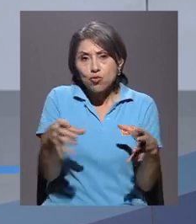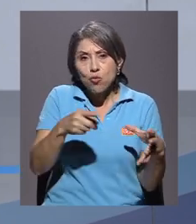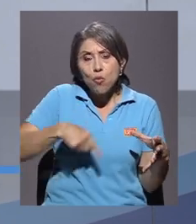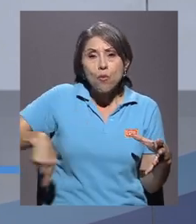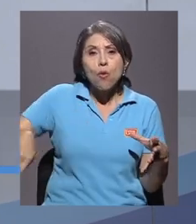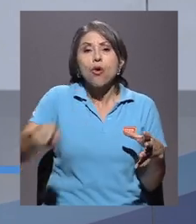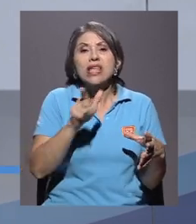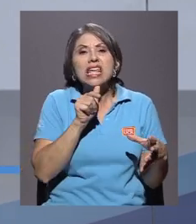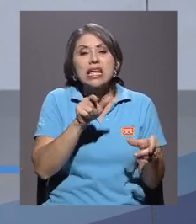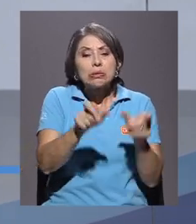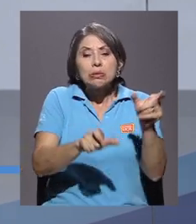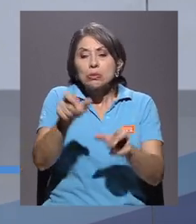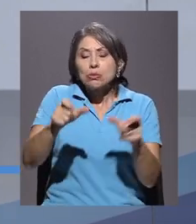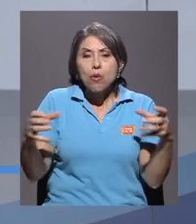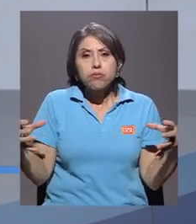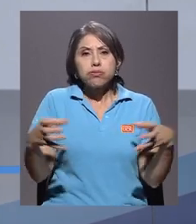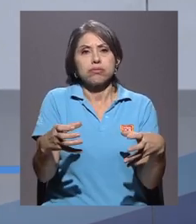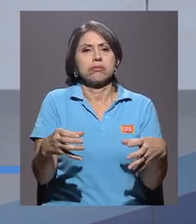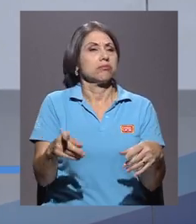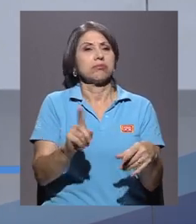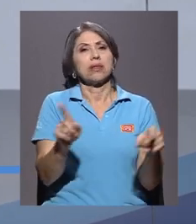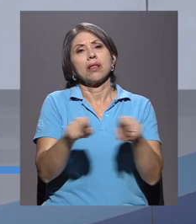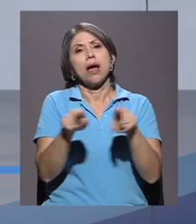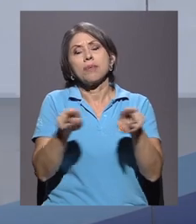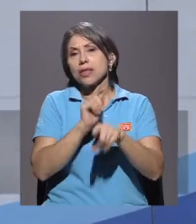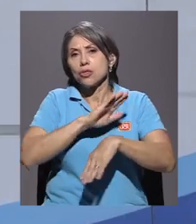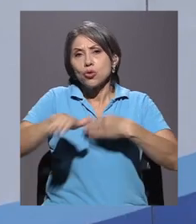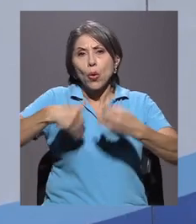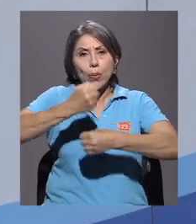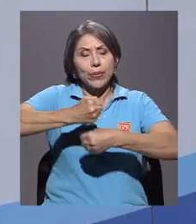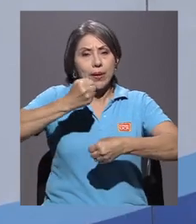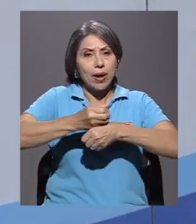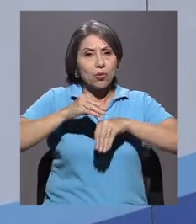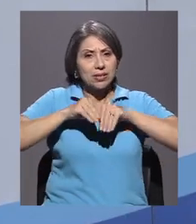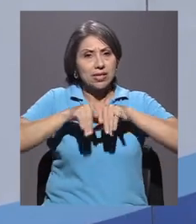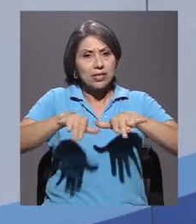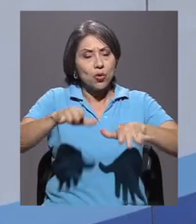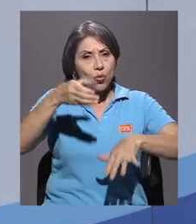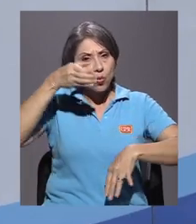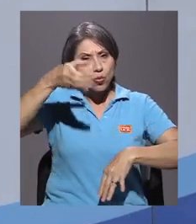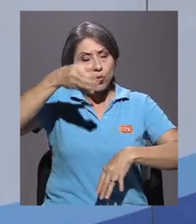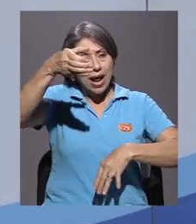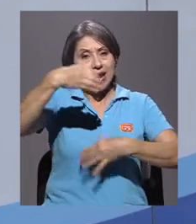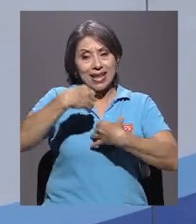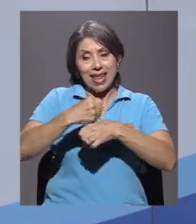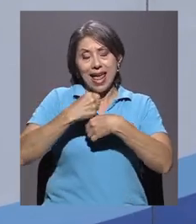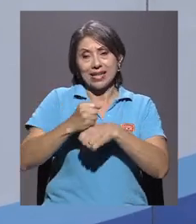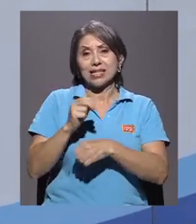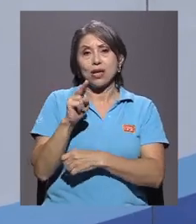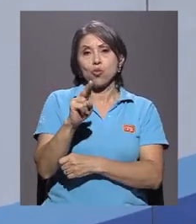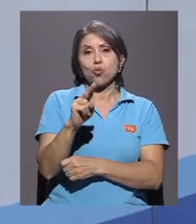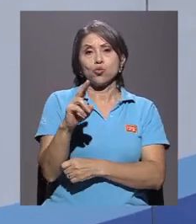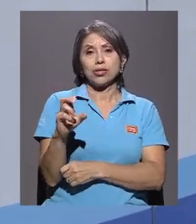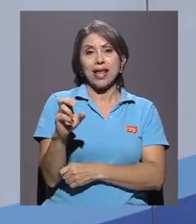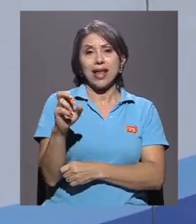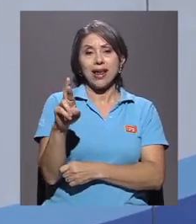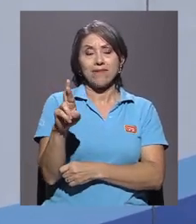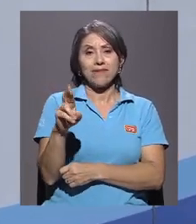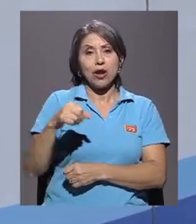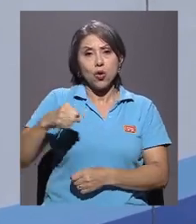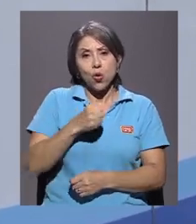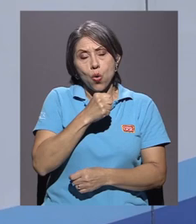sino también por todo ese trabajo de extensión cultural que realiza UCR Coral al final de su temporada.